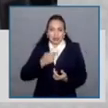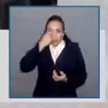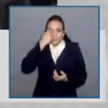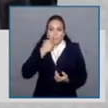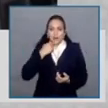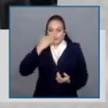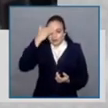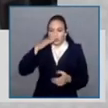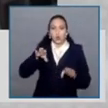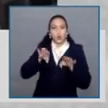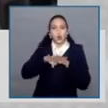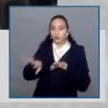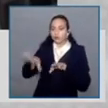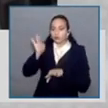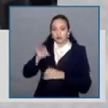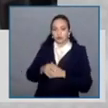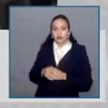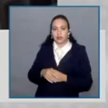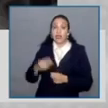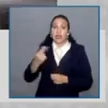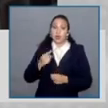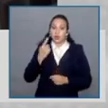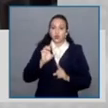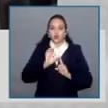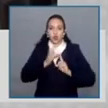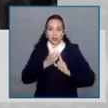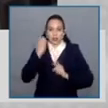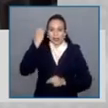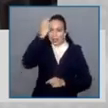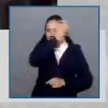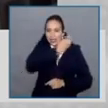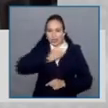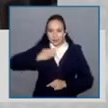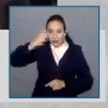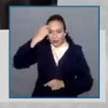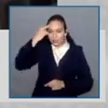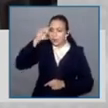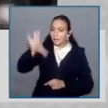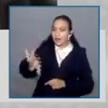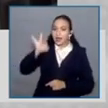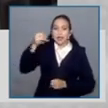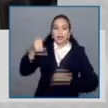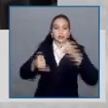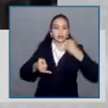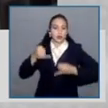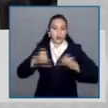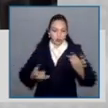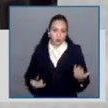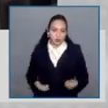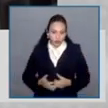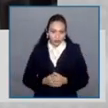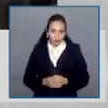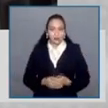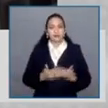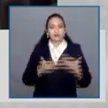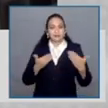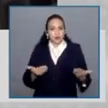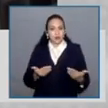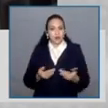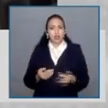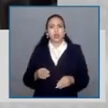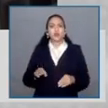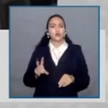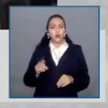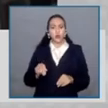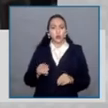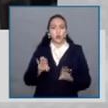puede quedar en un marco pleno de discrecionalidad, rayando la arbitrariedad de, pues, como yo quiero, evalúo ese perfil curricular.